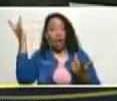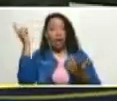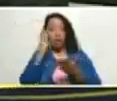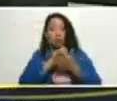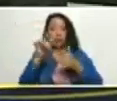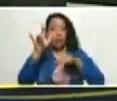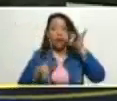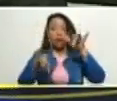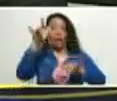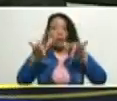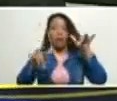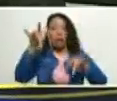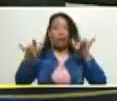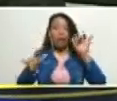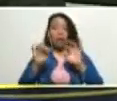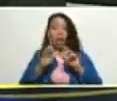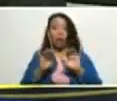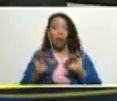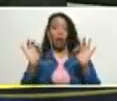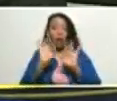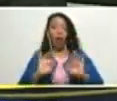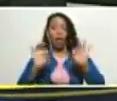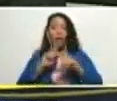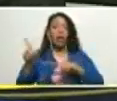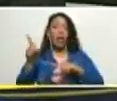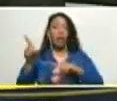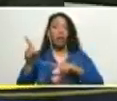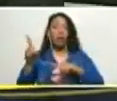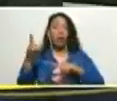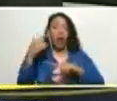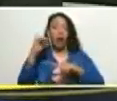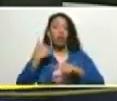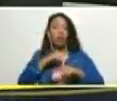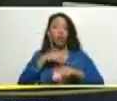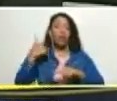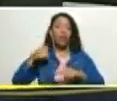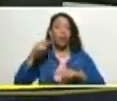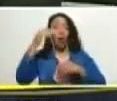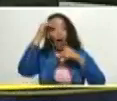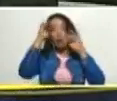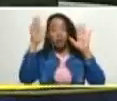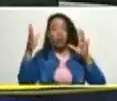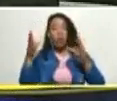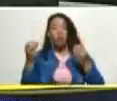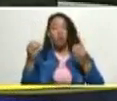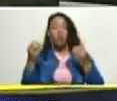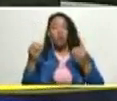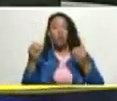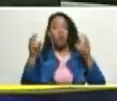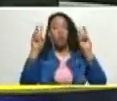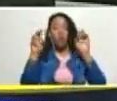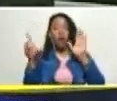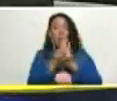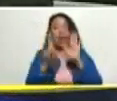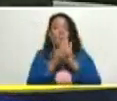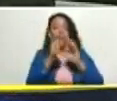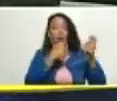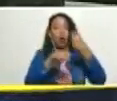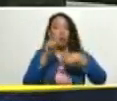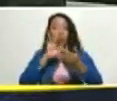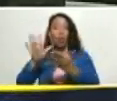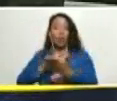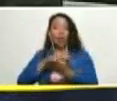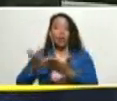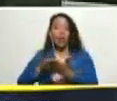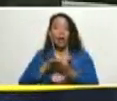eléctrica mucho menos las computadoras y eso implica que nosotros tengamos que atender cosas tan concretas como una nueva ley del comercio digital por ejemplo